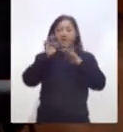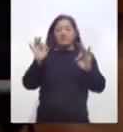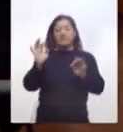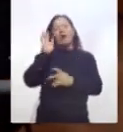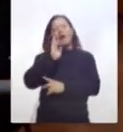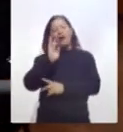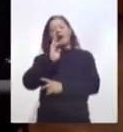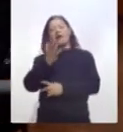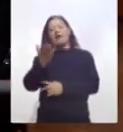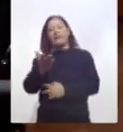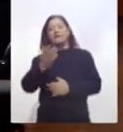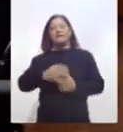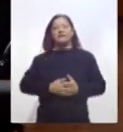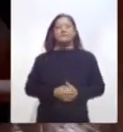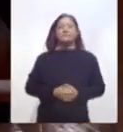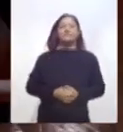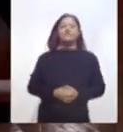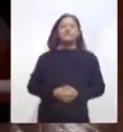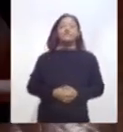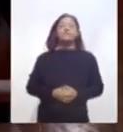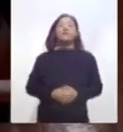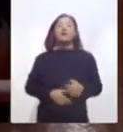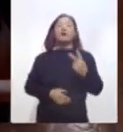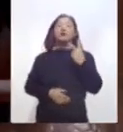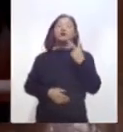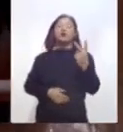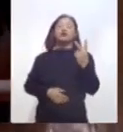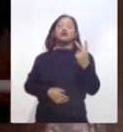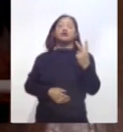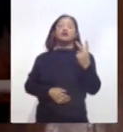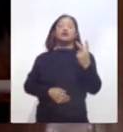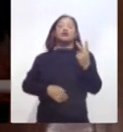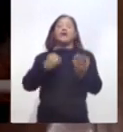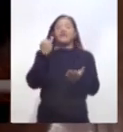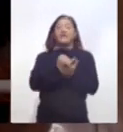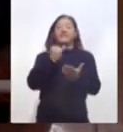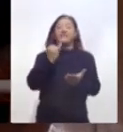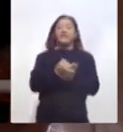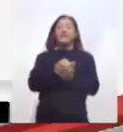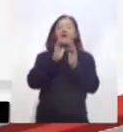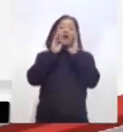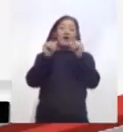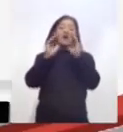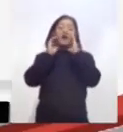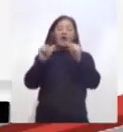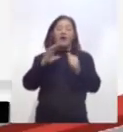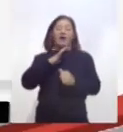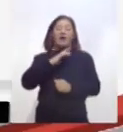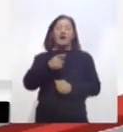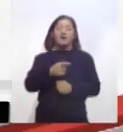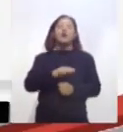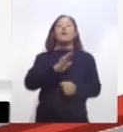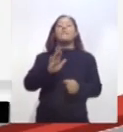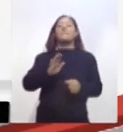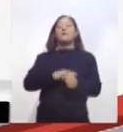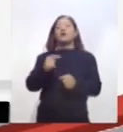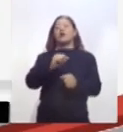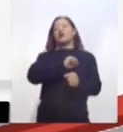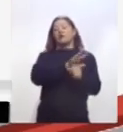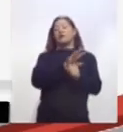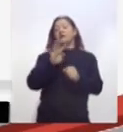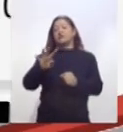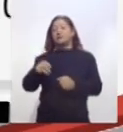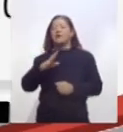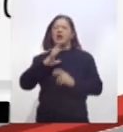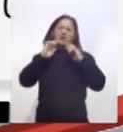El gobernador Marco Mena anunció dos medidas fiscales inmediatas ante la emergencia sanitaria declarada en México por el COVID-19, tras encabezar